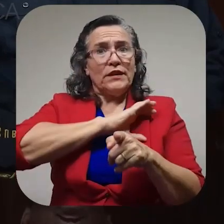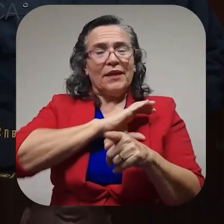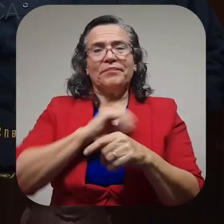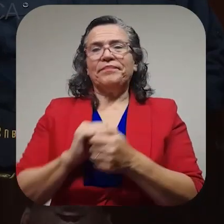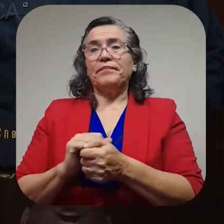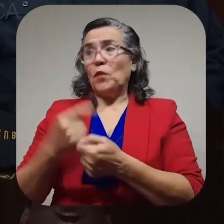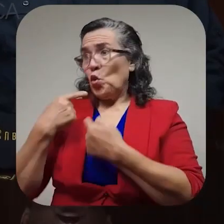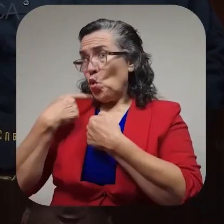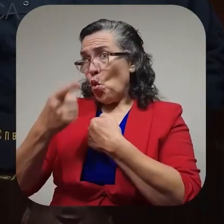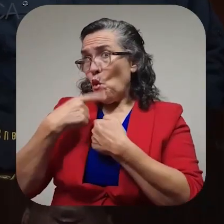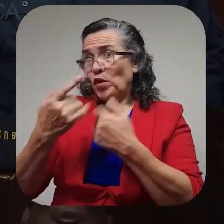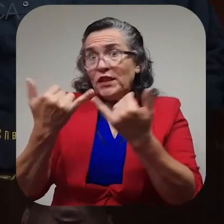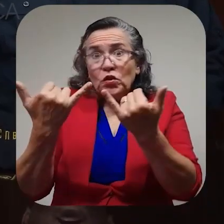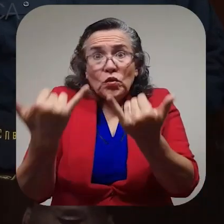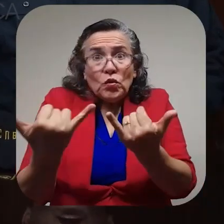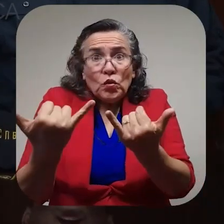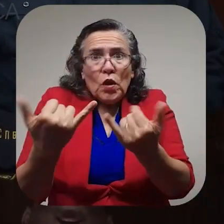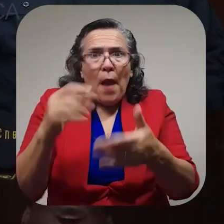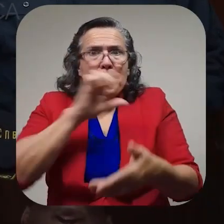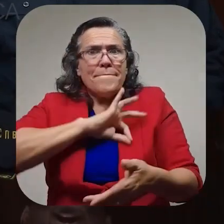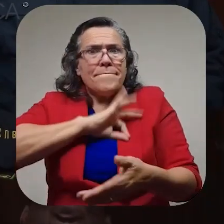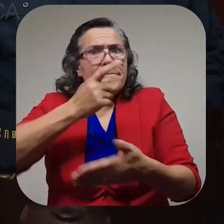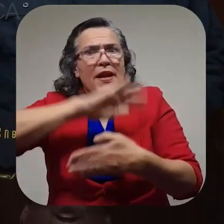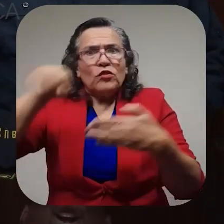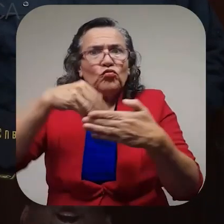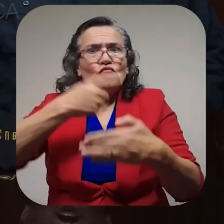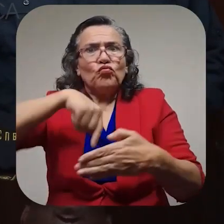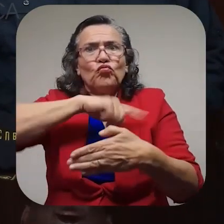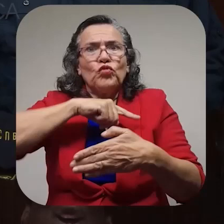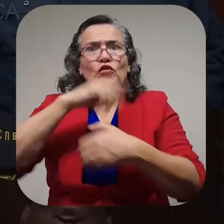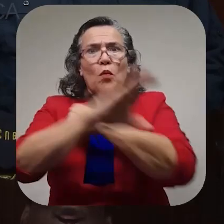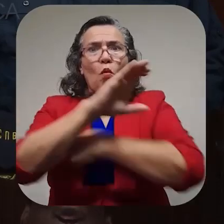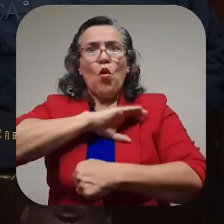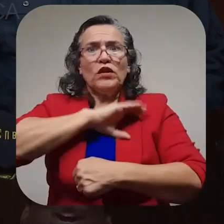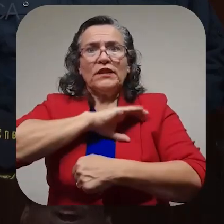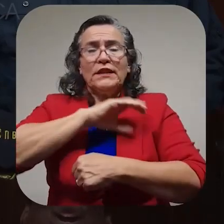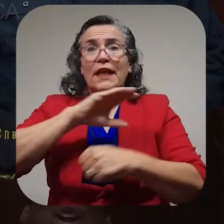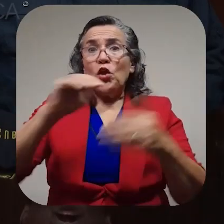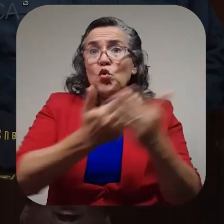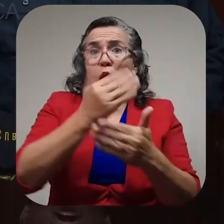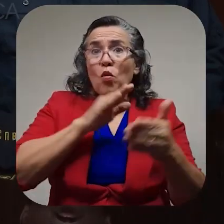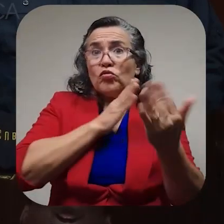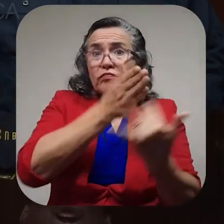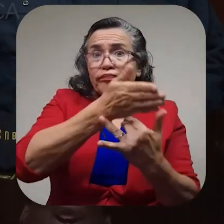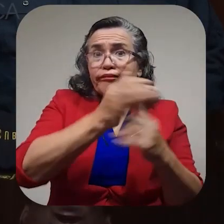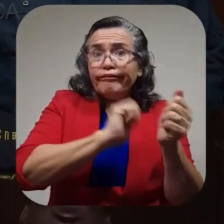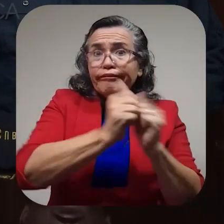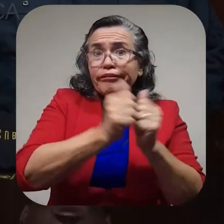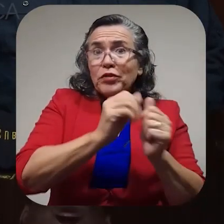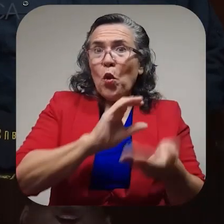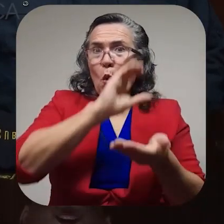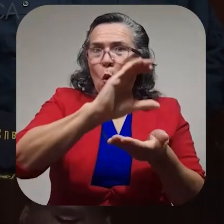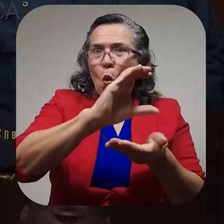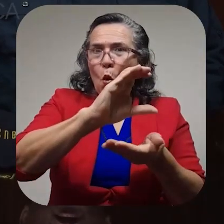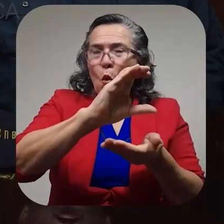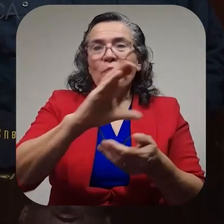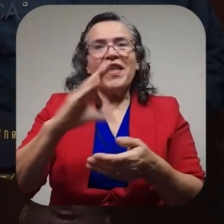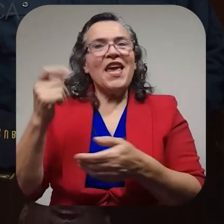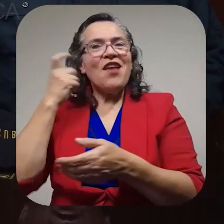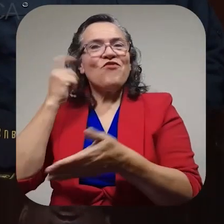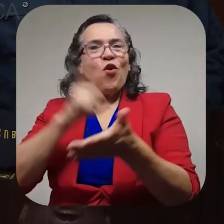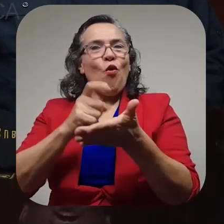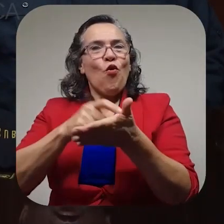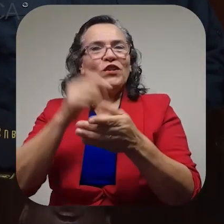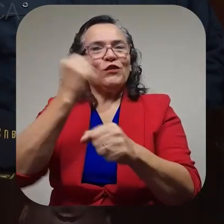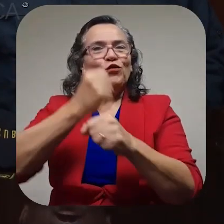carrera policial. Lo anunciado hoy es un gran beneficio para nuestros policías. Los nuevos entrarán con un salario